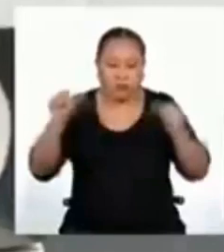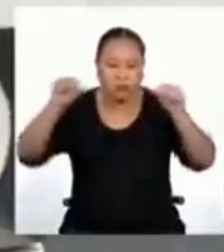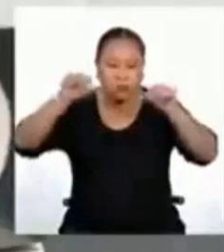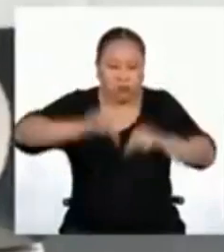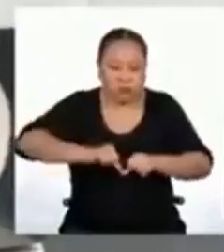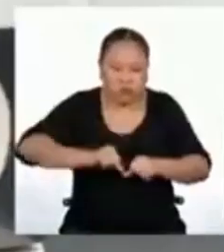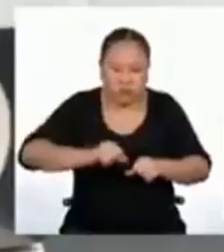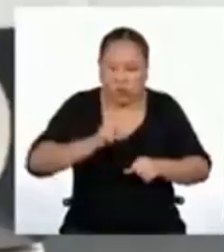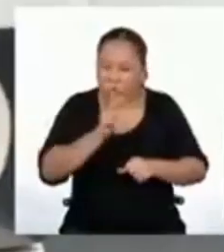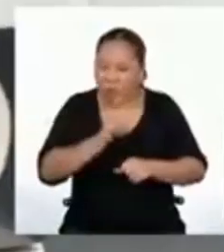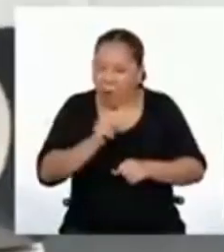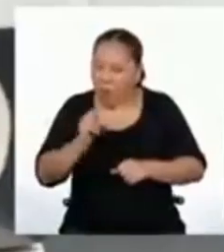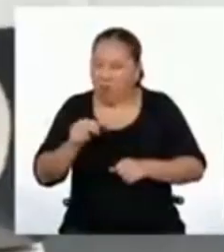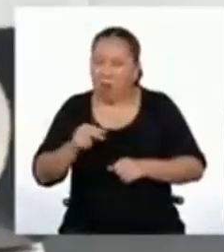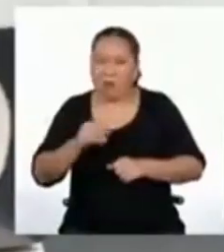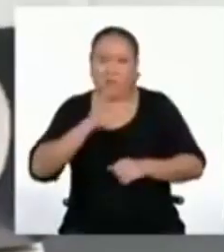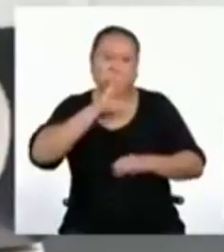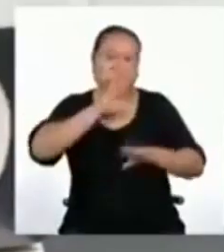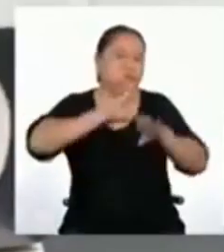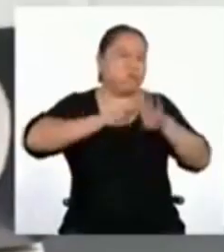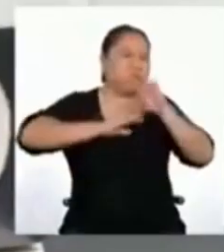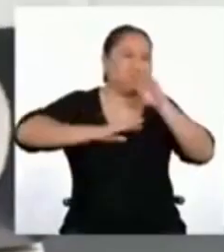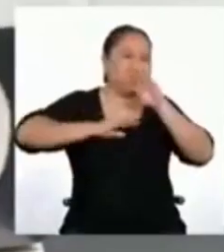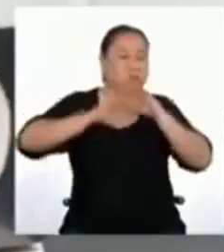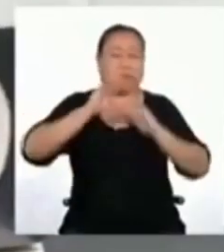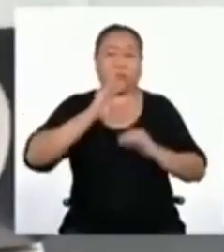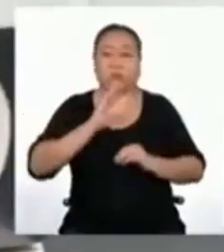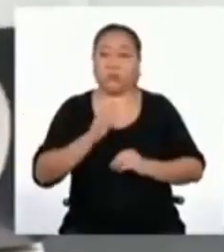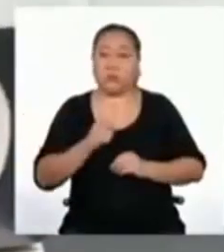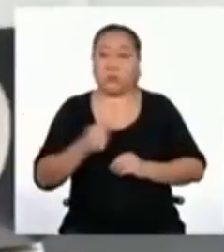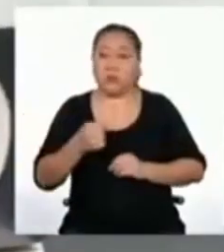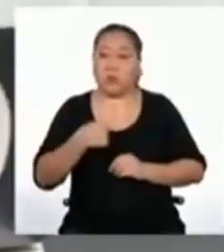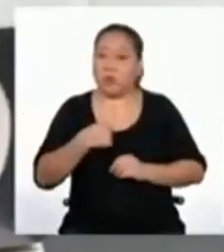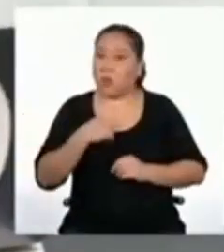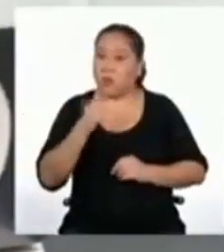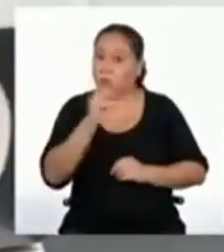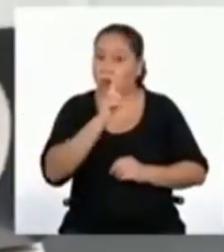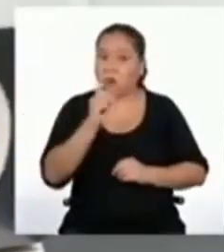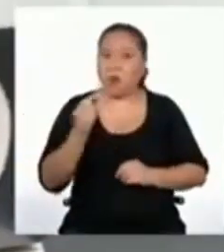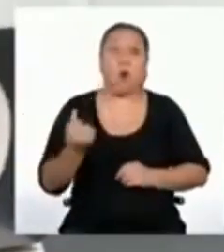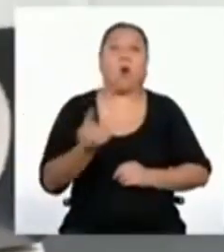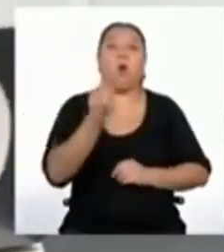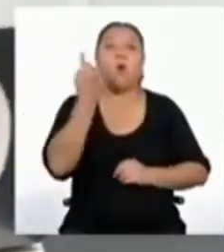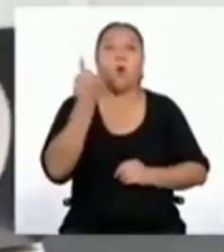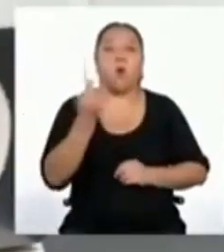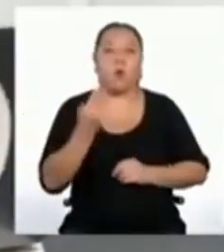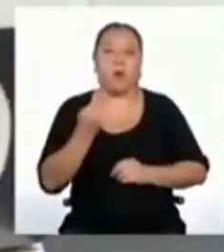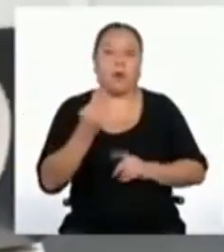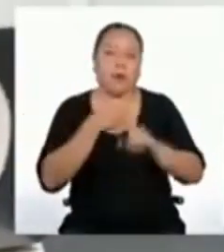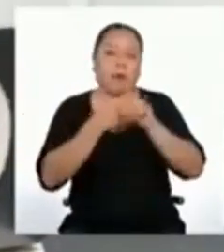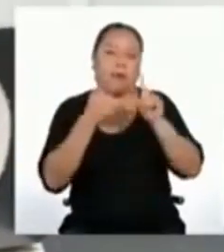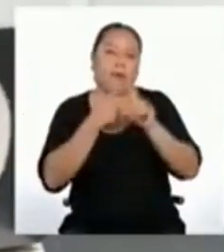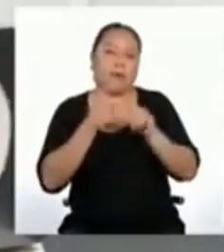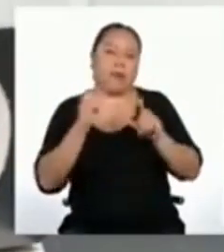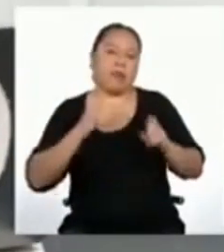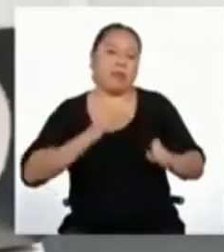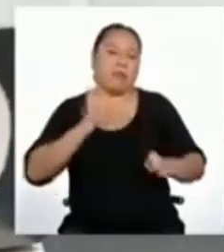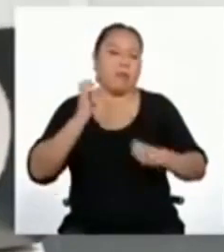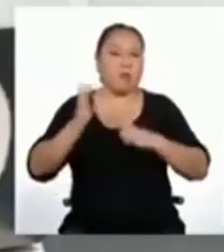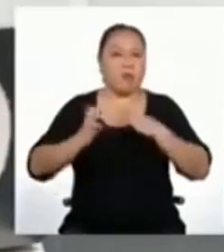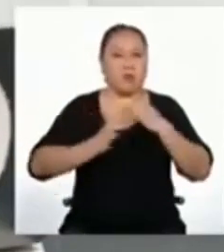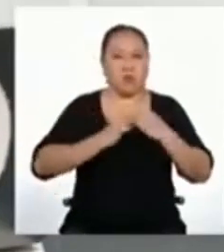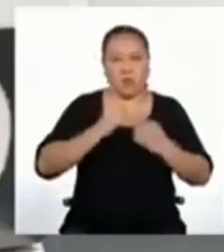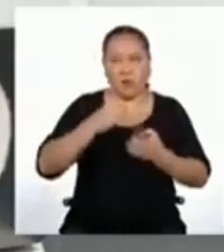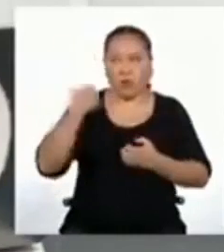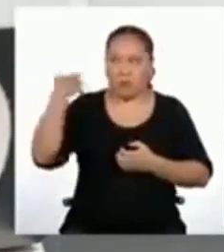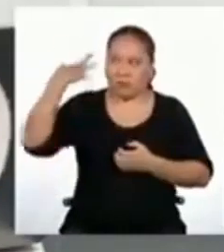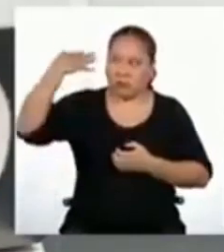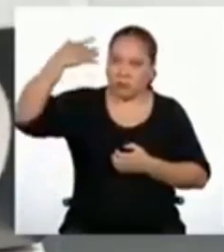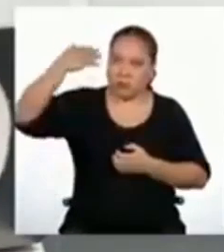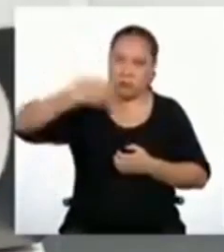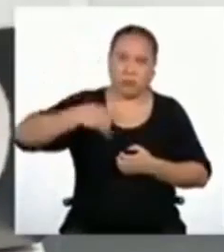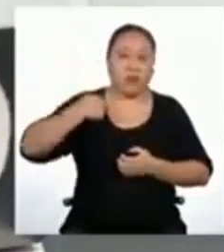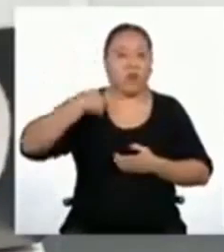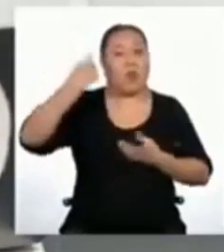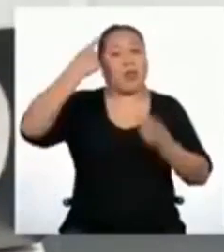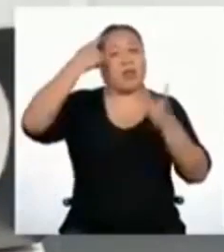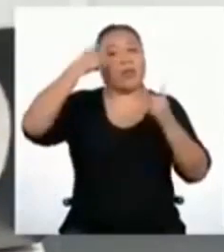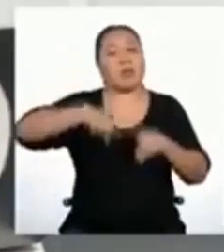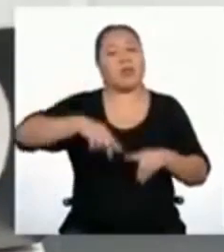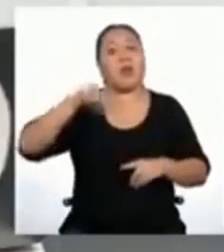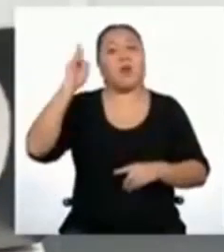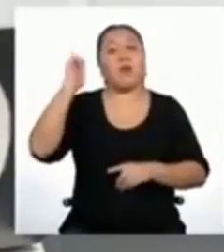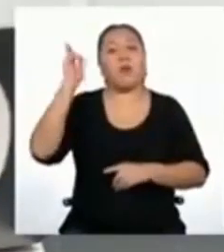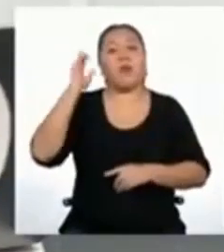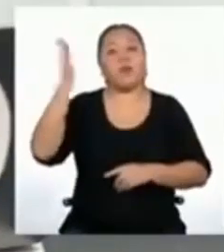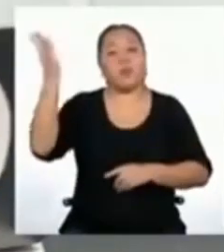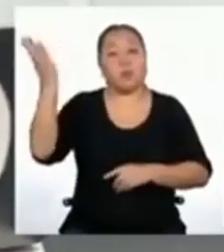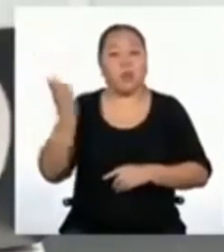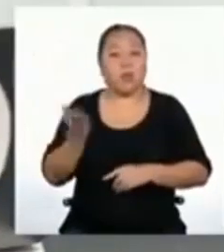frustración. Como sé que no soy la única que experimenta diversas emociones estos días, he decidido llamar a la